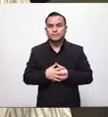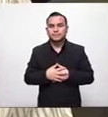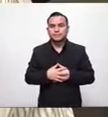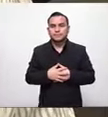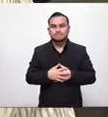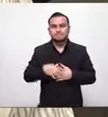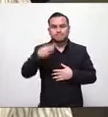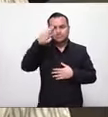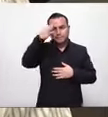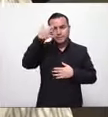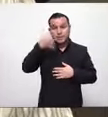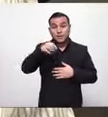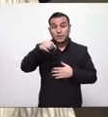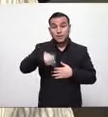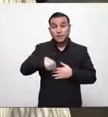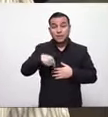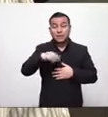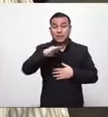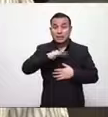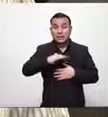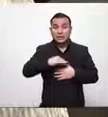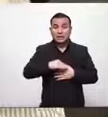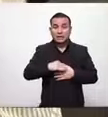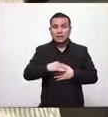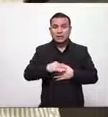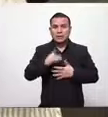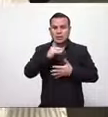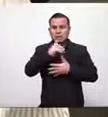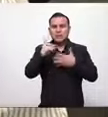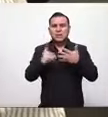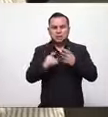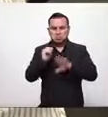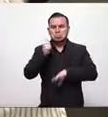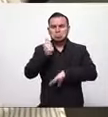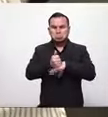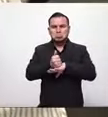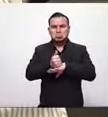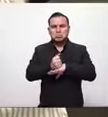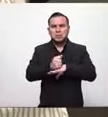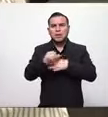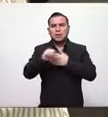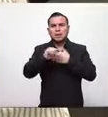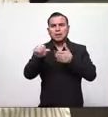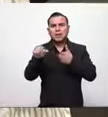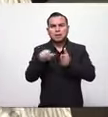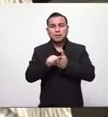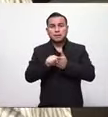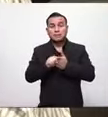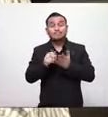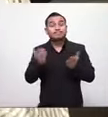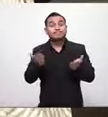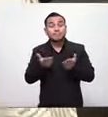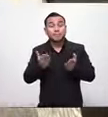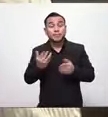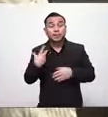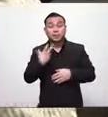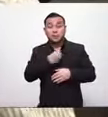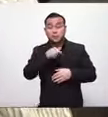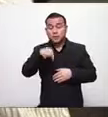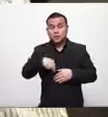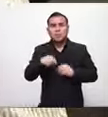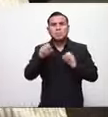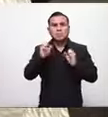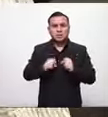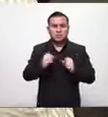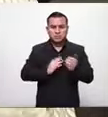creo que esta tarde vamos a tener un decreto allá en la asamblea legislativa y los que estamos aquí teníamos la